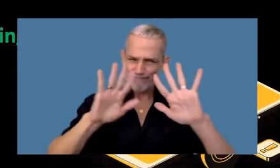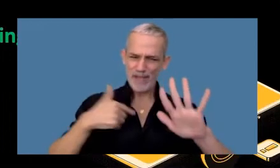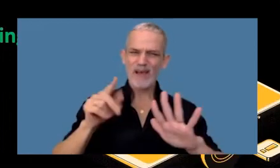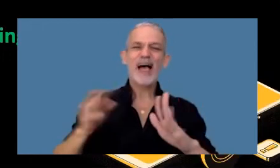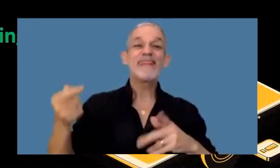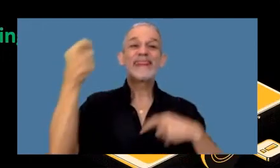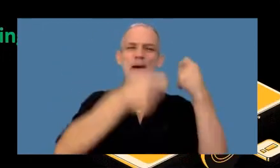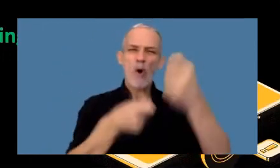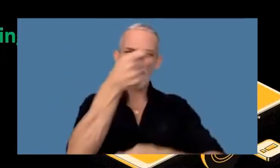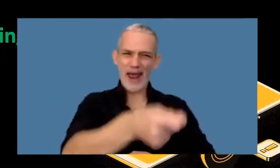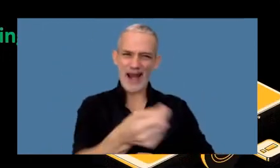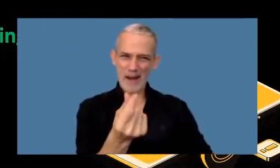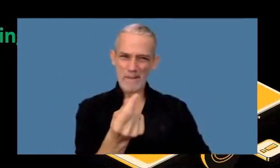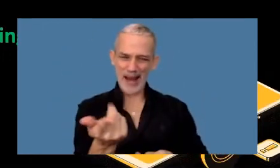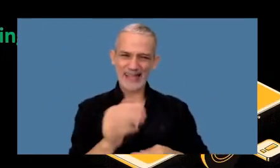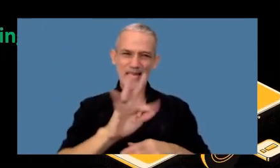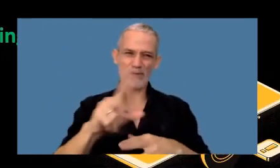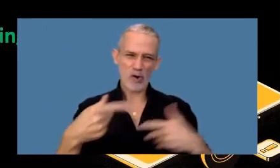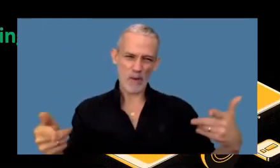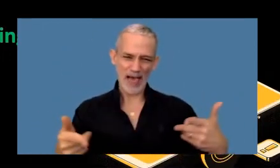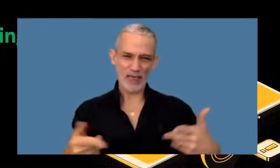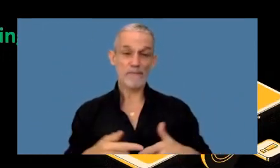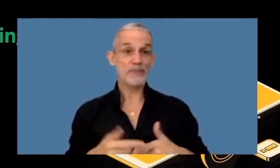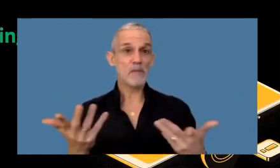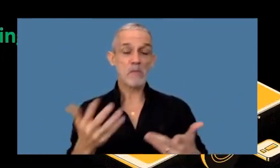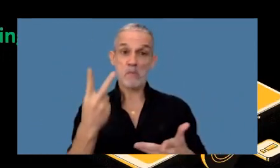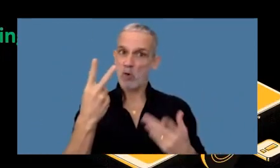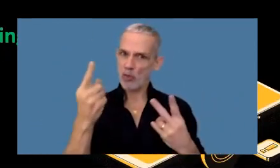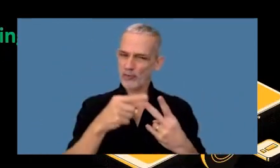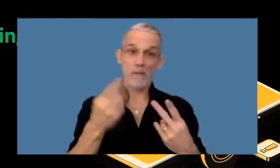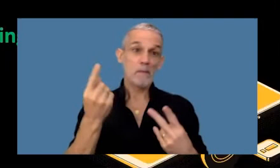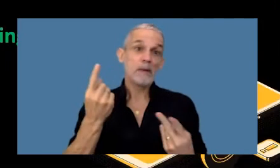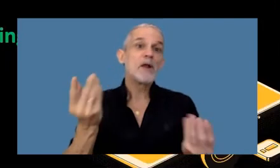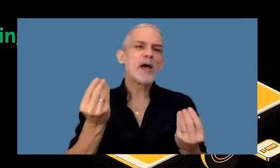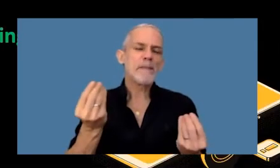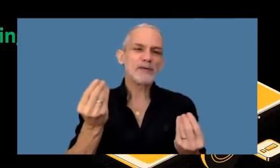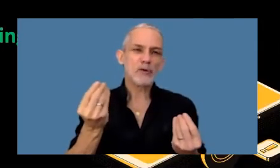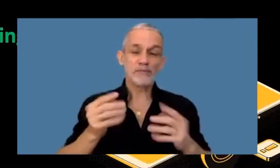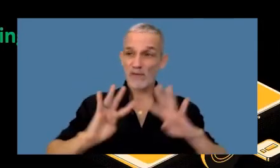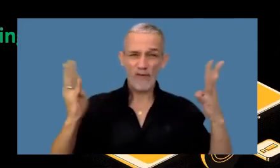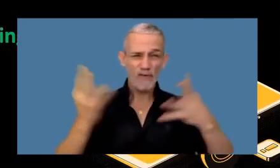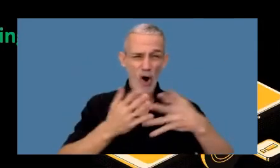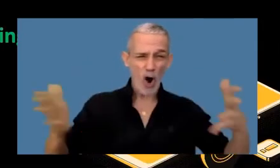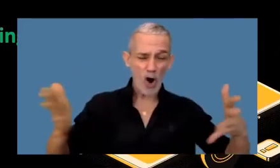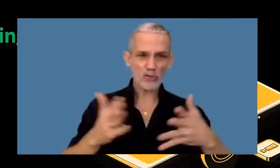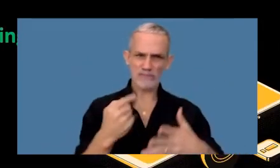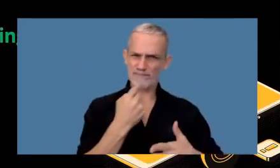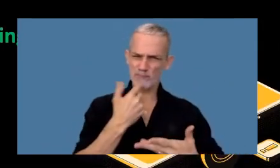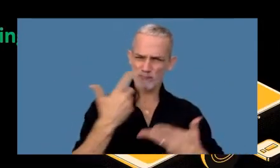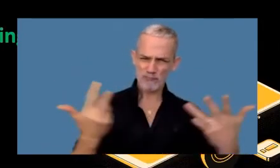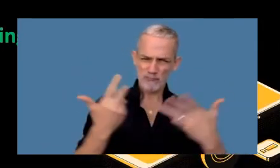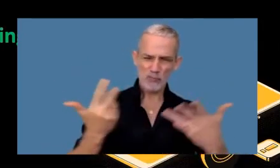devolverle las tenencias pasaron dos cosas primero en los foros todo el mundo dudaba